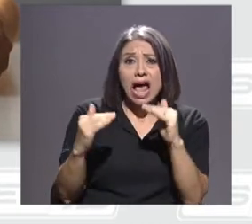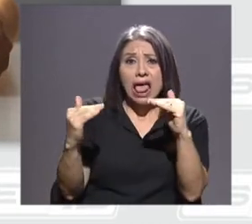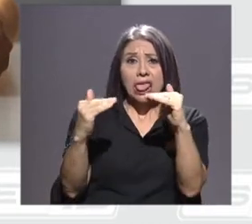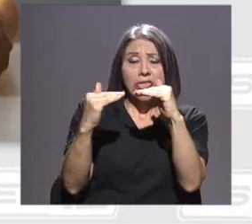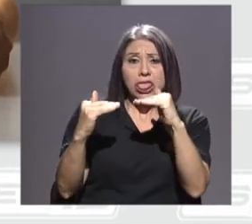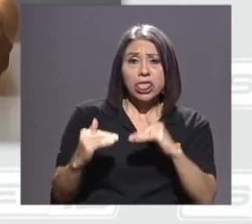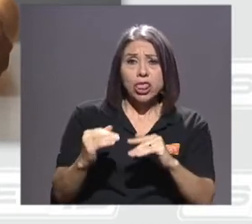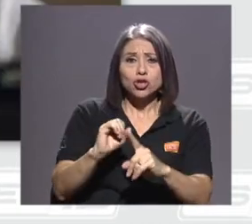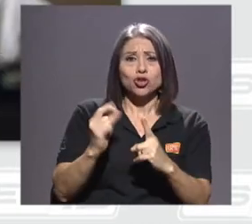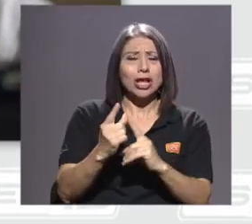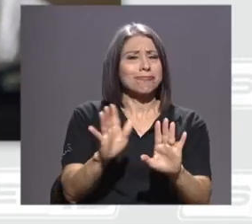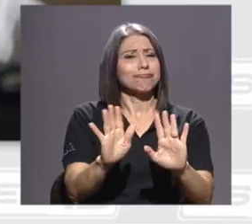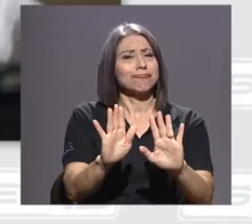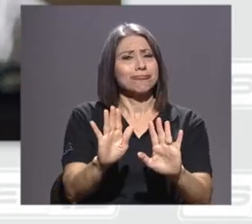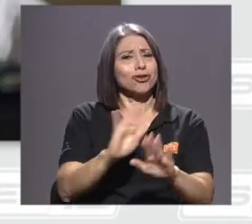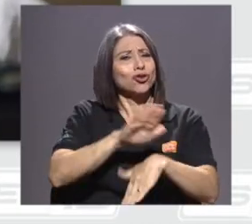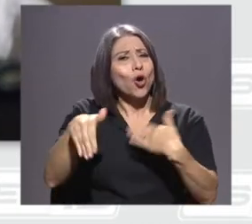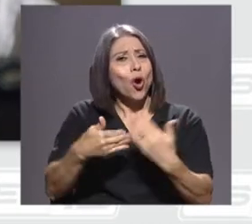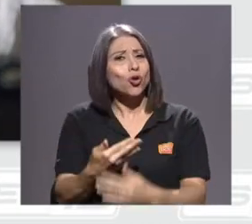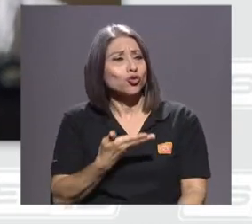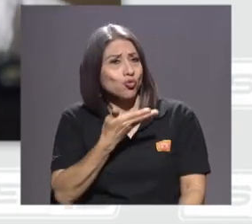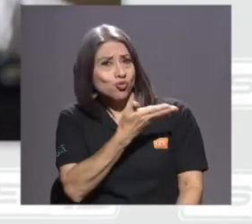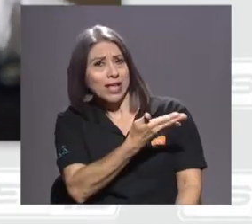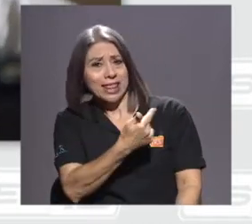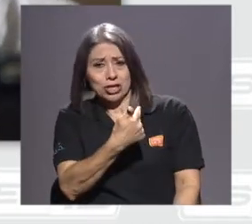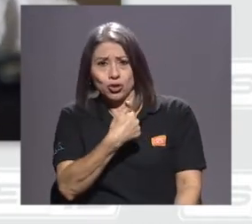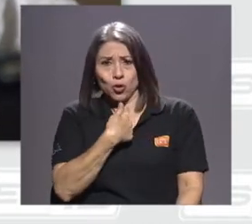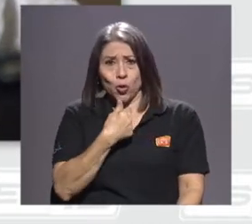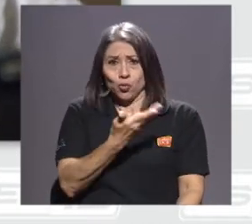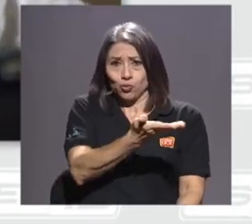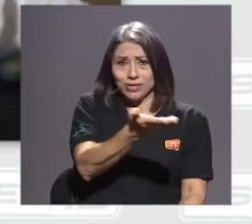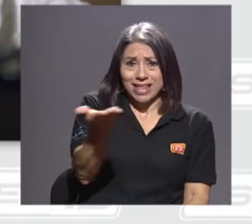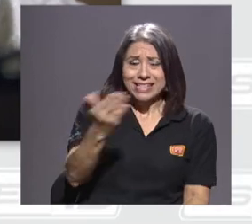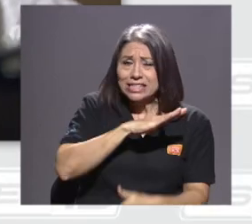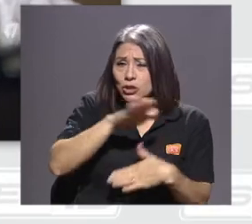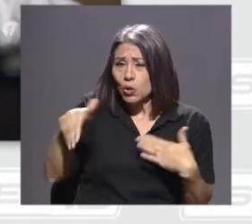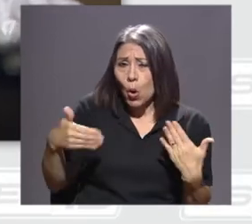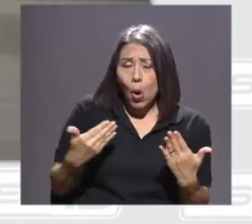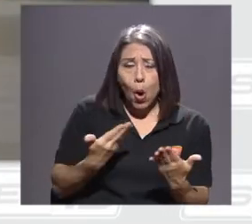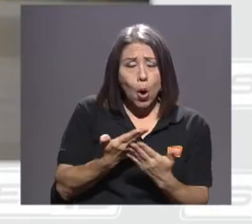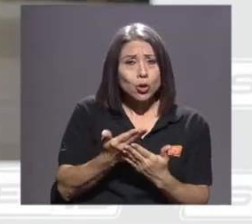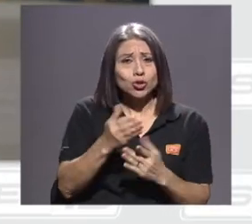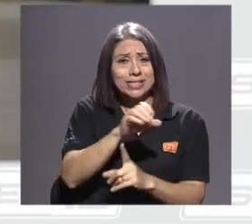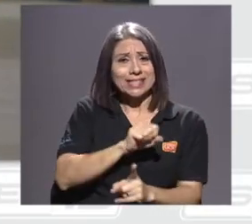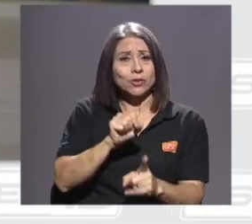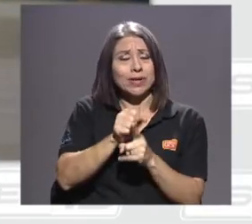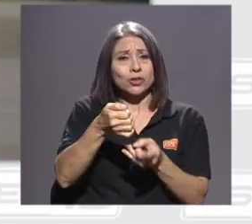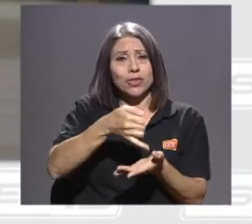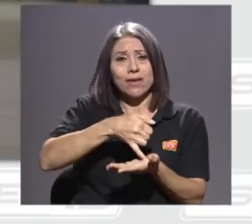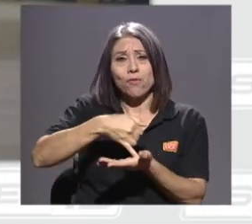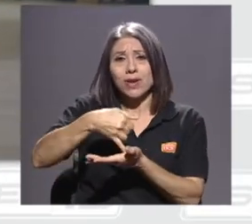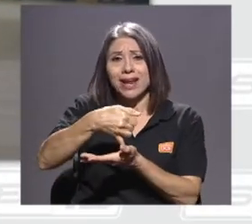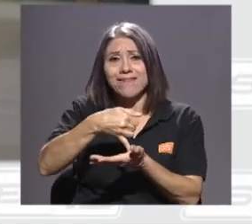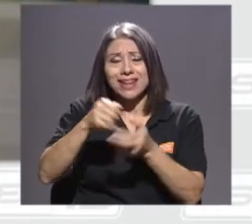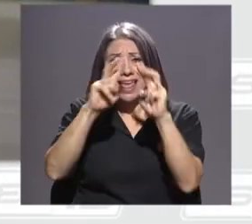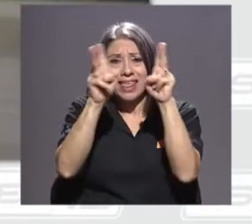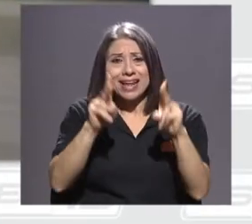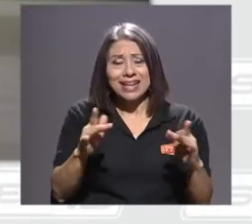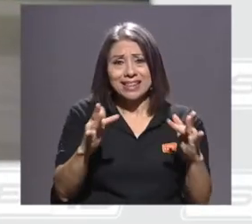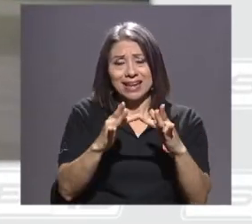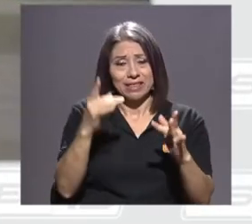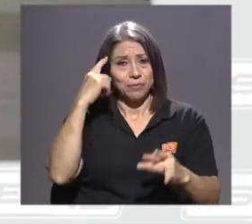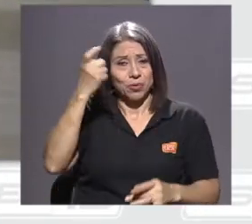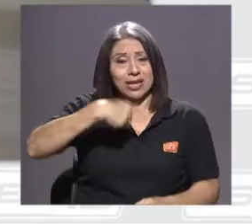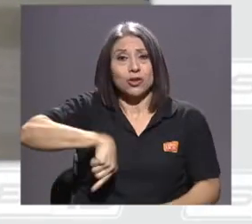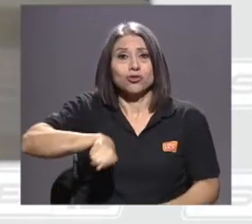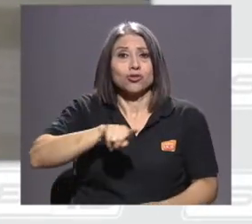todos, usted y yo y las personas que nos escuchan, estamos en una situación de vulnerabilidad en el Internet porque sencillamente